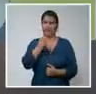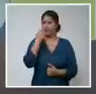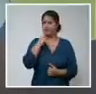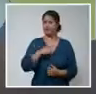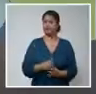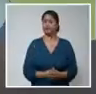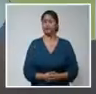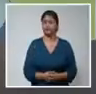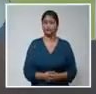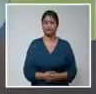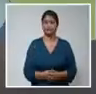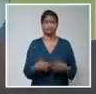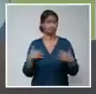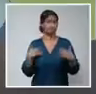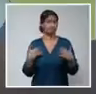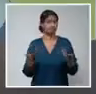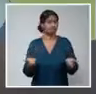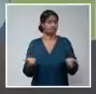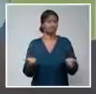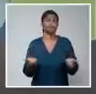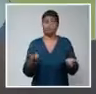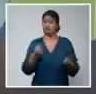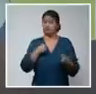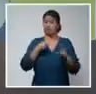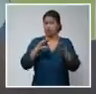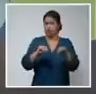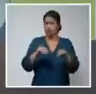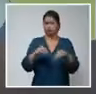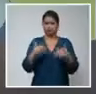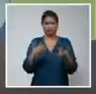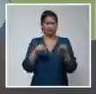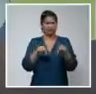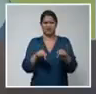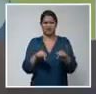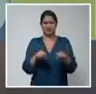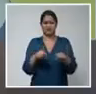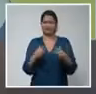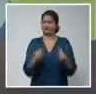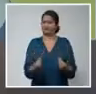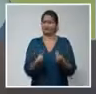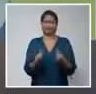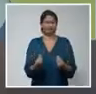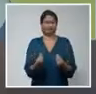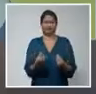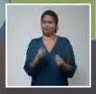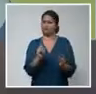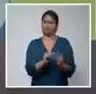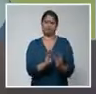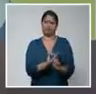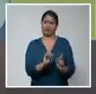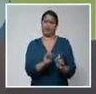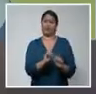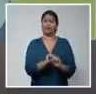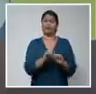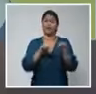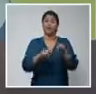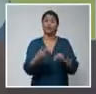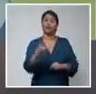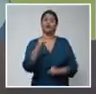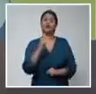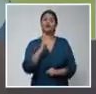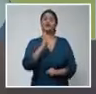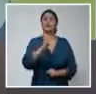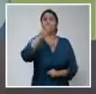¿Entonces? Entonces digo yo, otra burda infamia entre tantas ya comunes y un irrespeto total